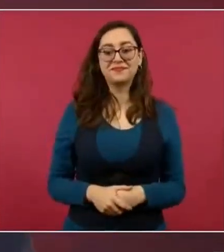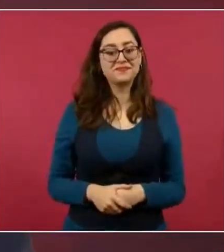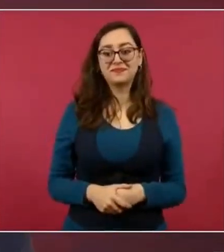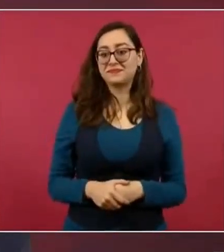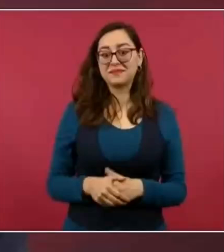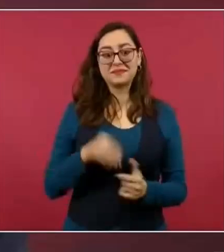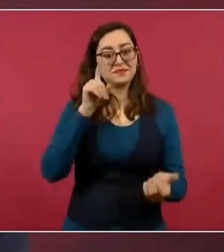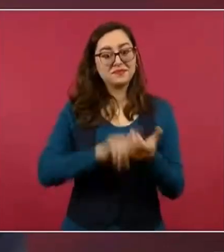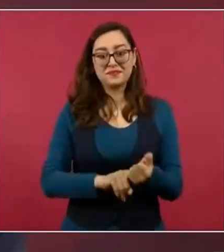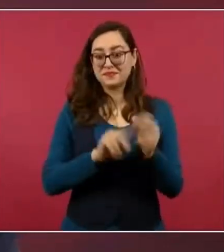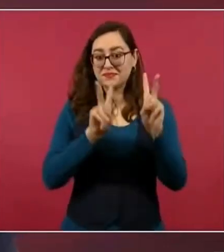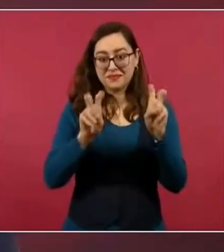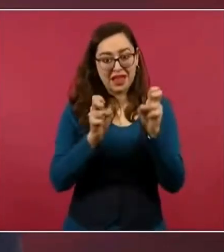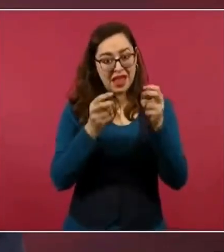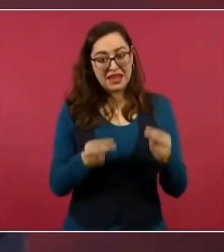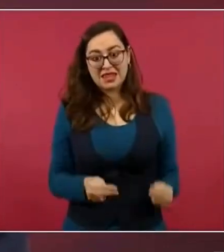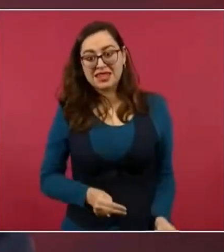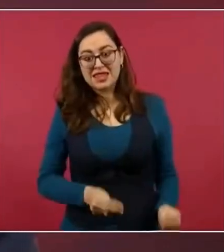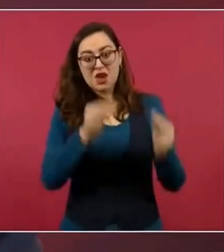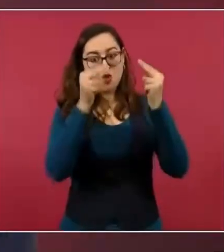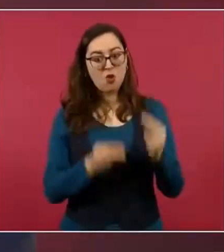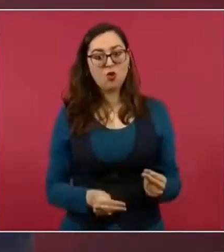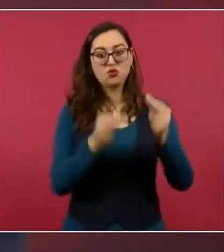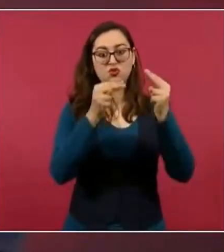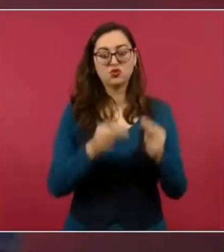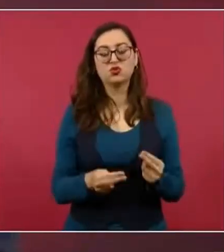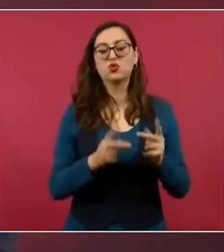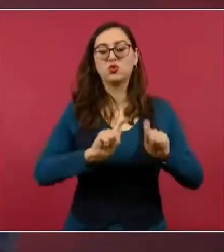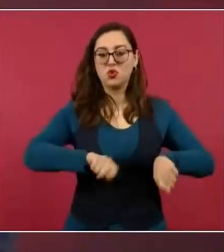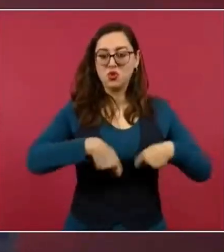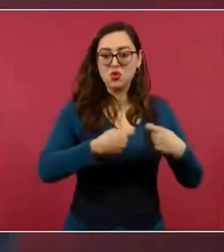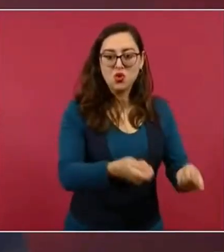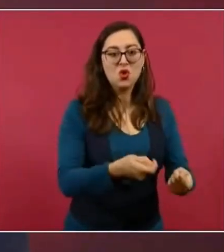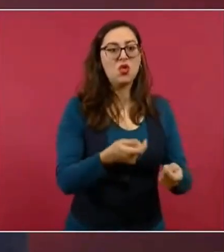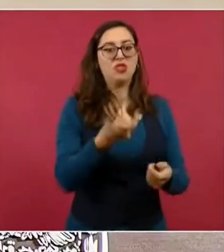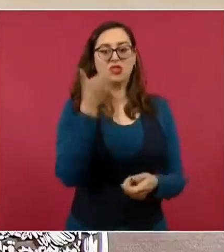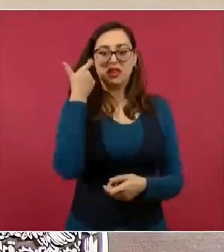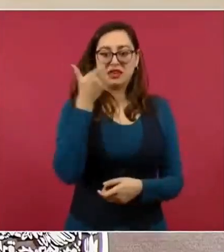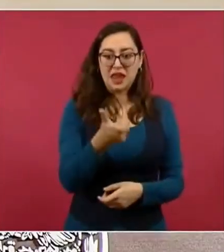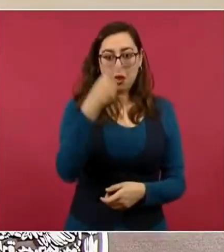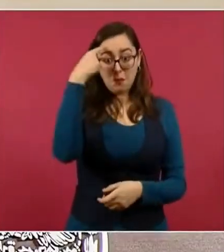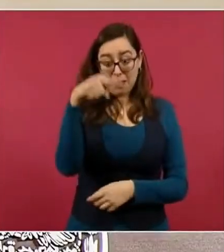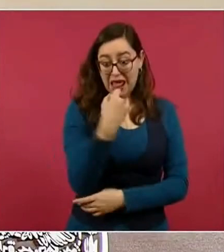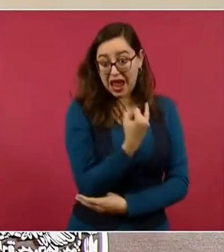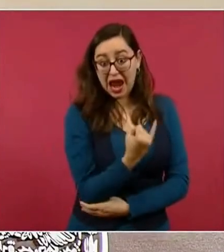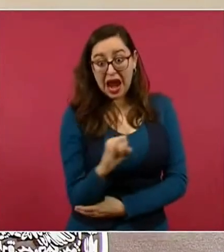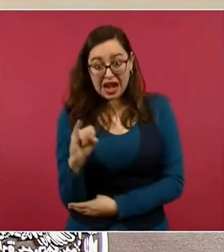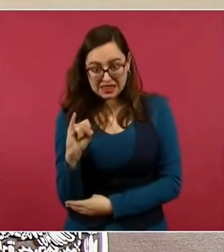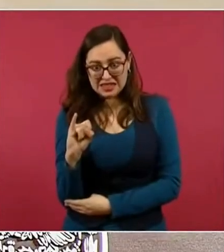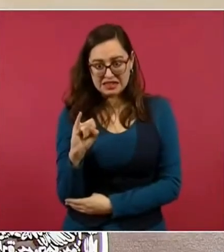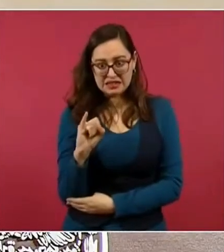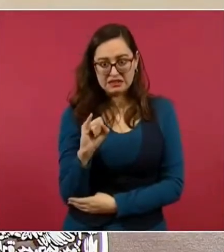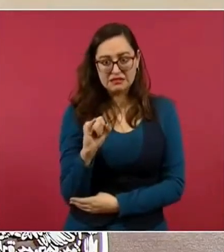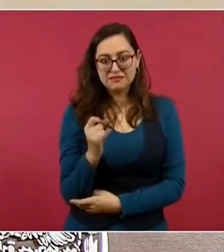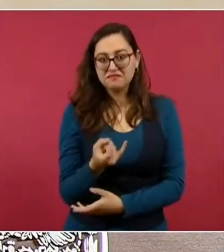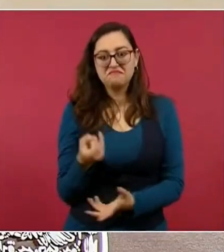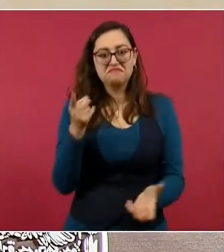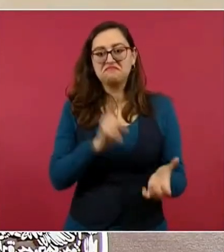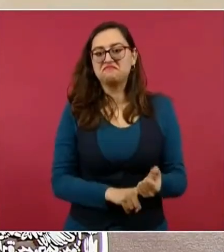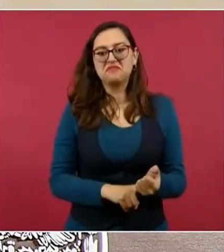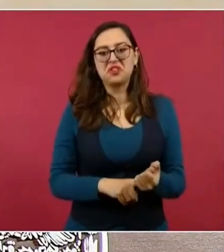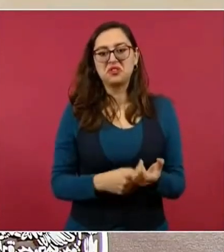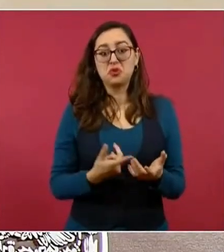económicos, el negocio de la subrogación y la asignación directa y discrecional de las guarderías por encima de la seguridad